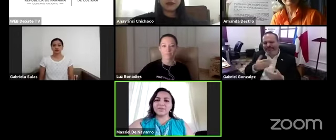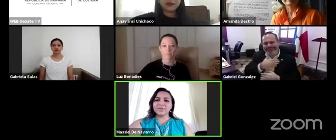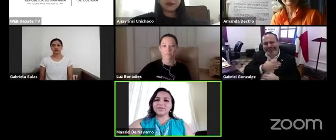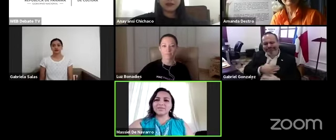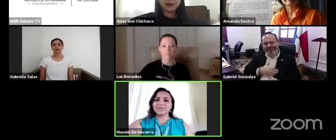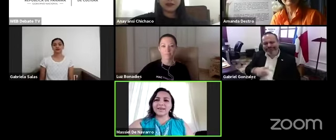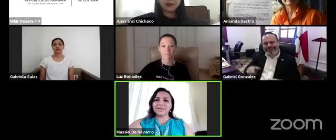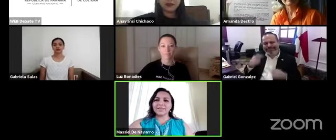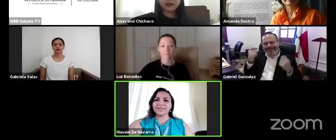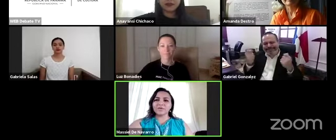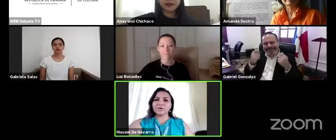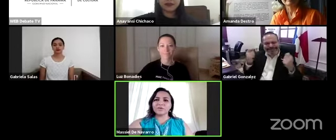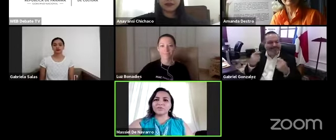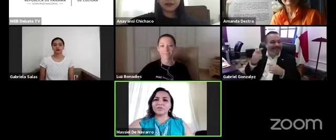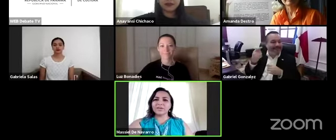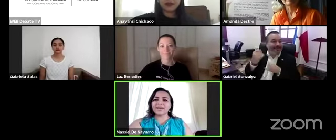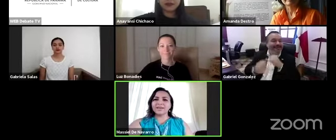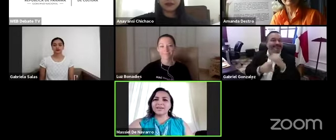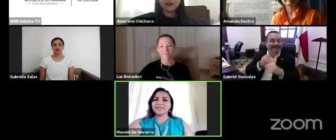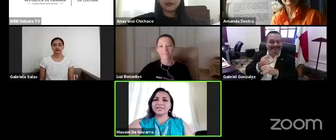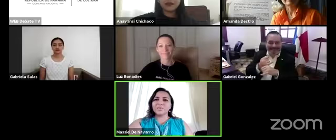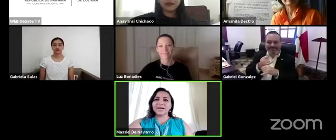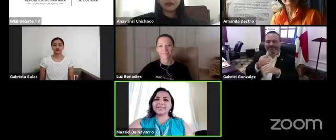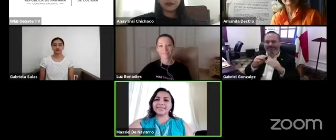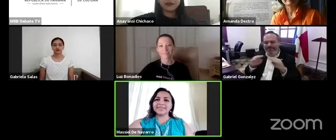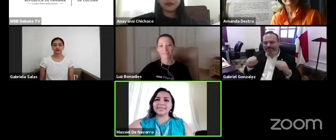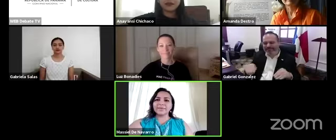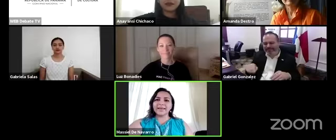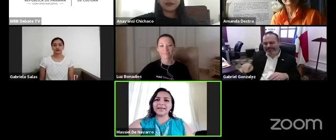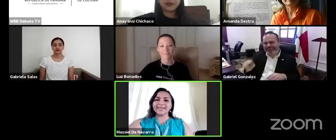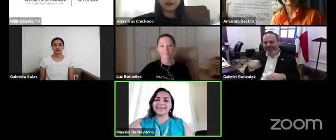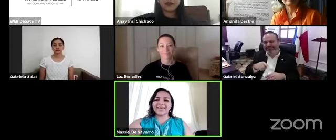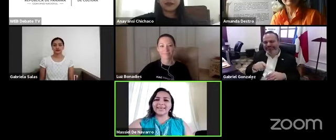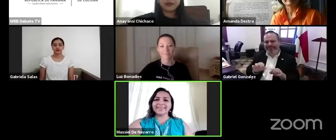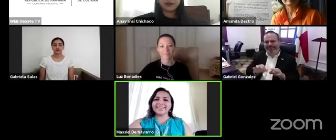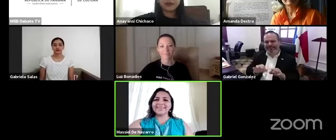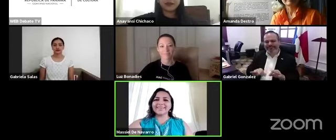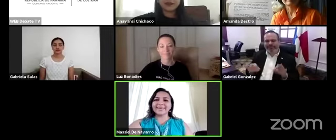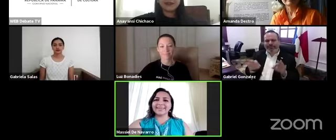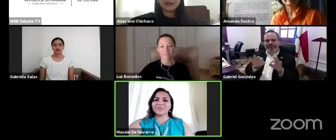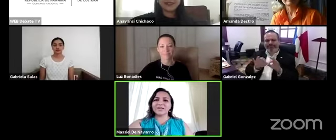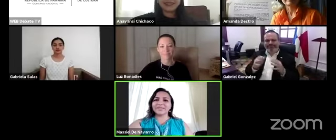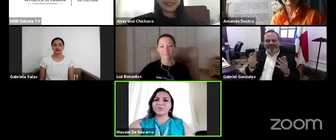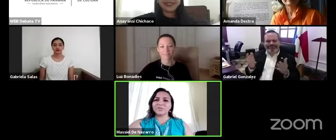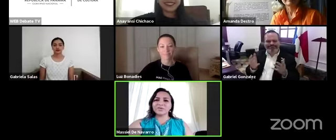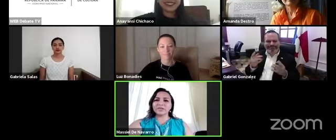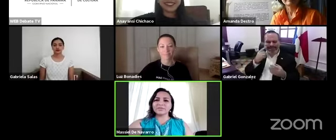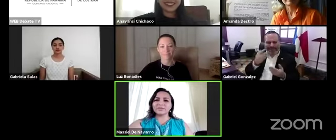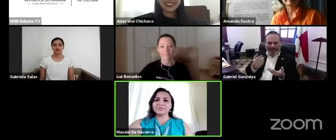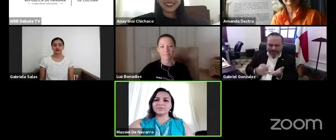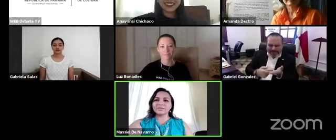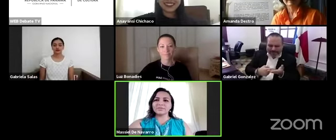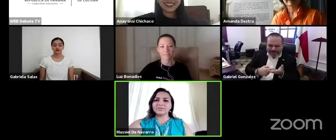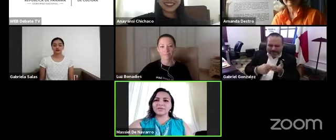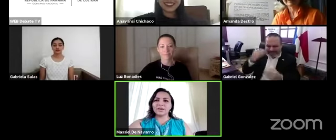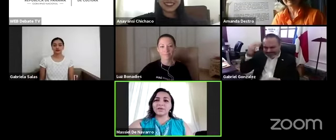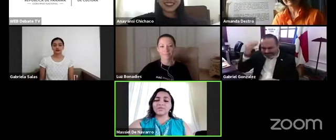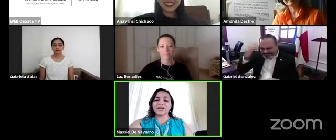Bienvenidos al Ministerio de Cultura. Se complace en celebrar el Día Internacional de los Museos.